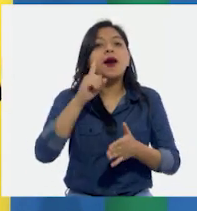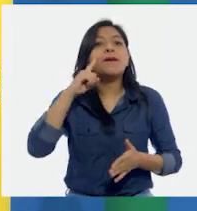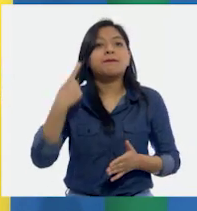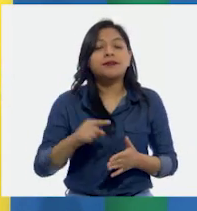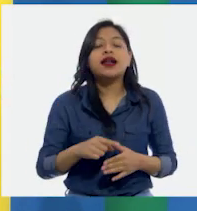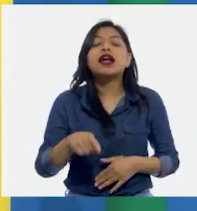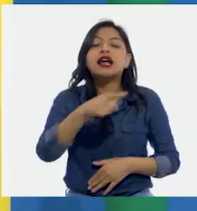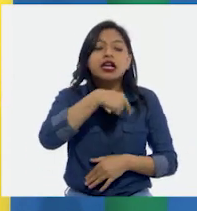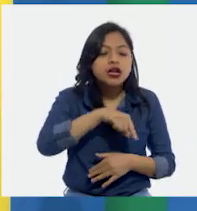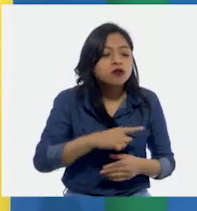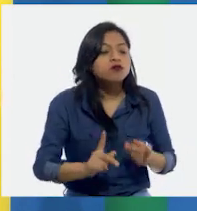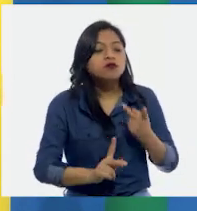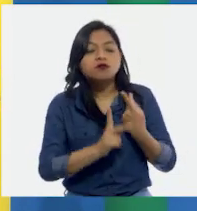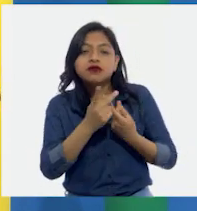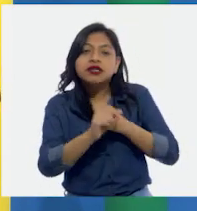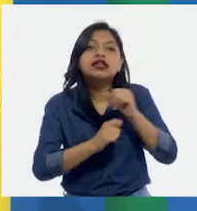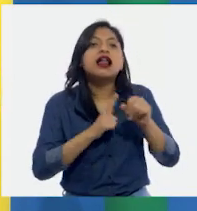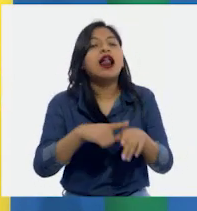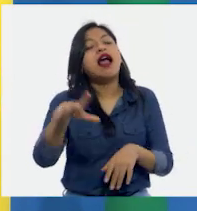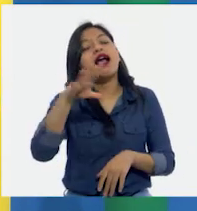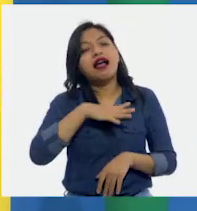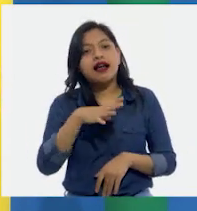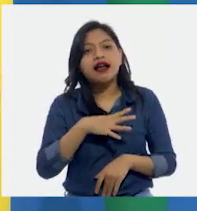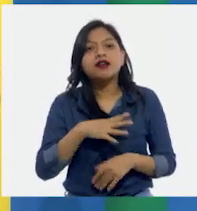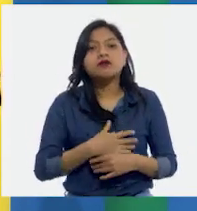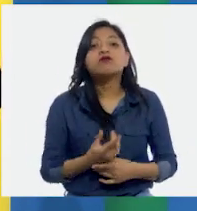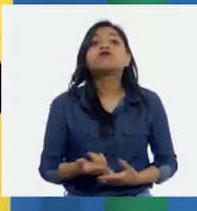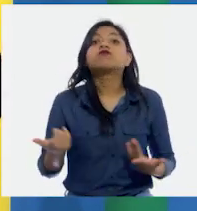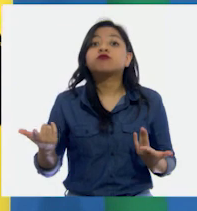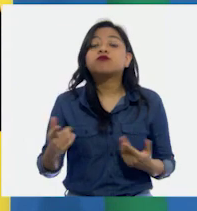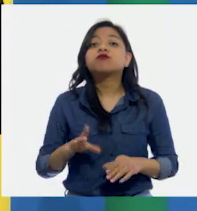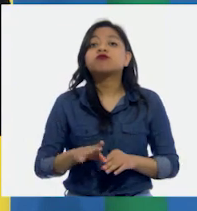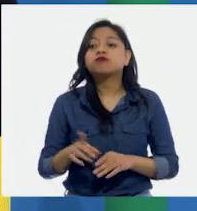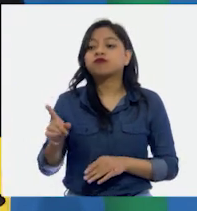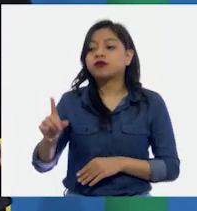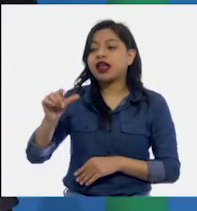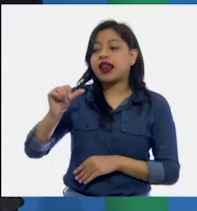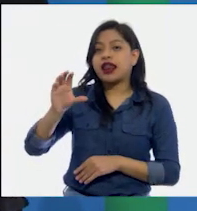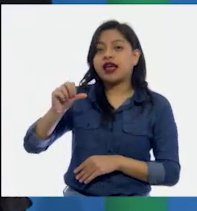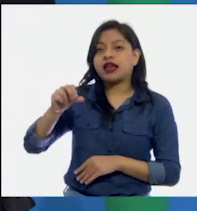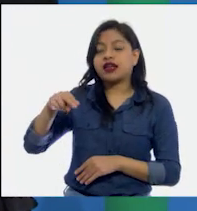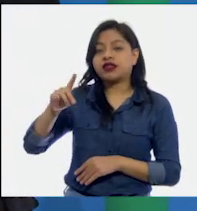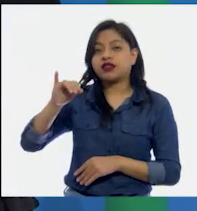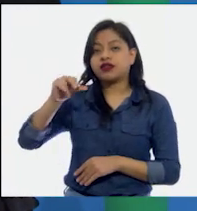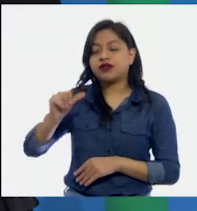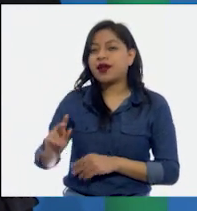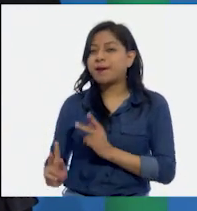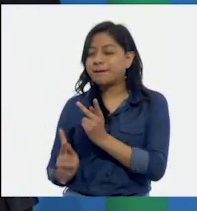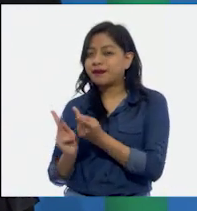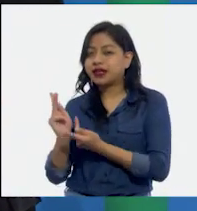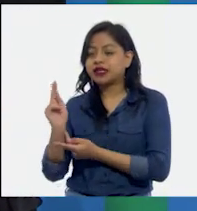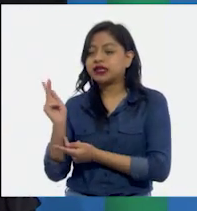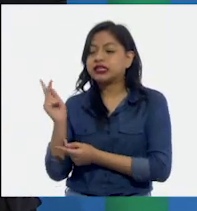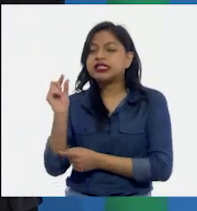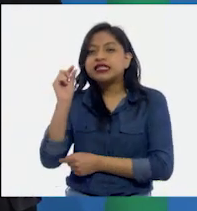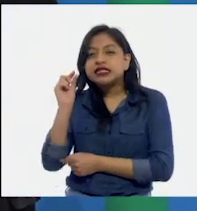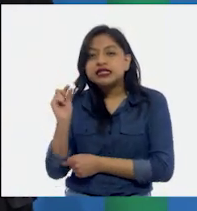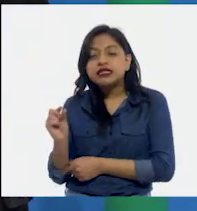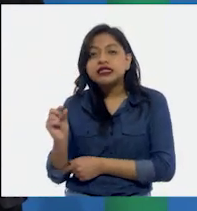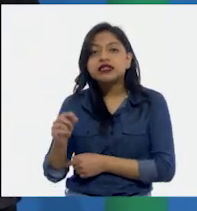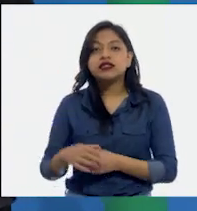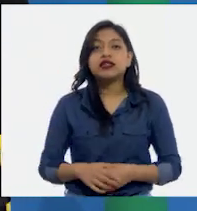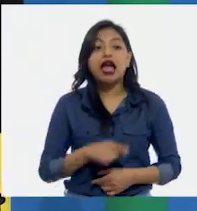organismos tan interesantes y particulares como la lacandonia schismática. Si uno modifica,